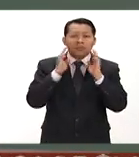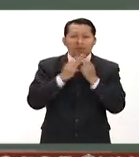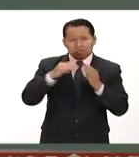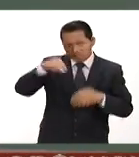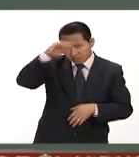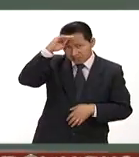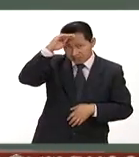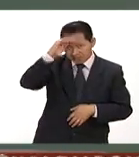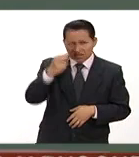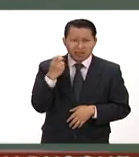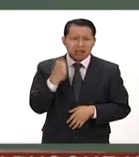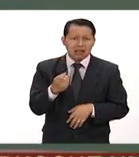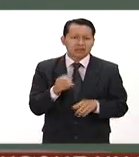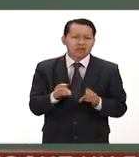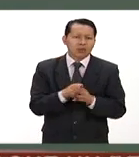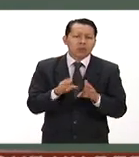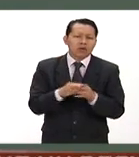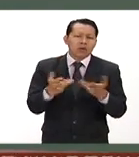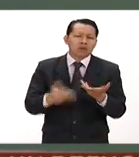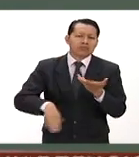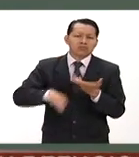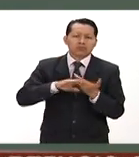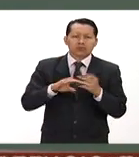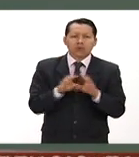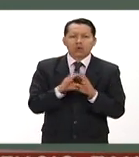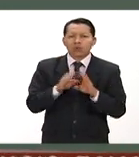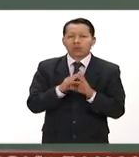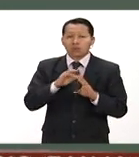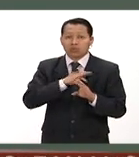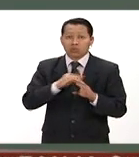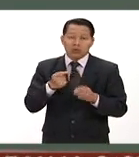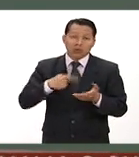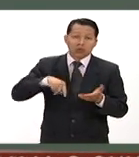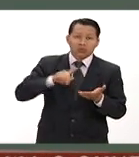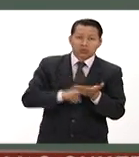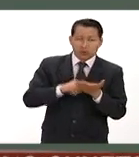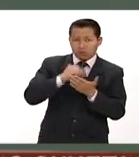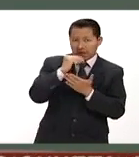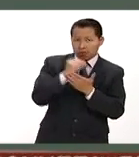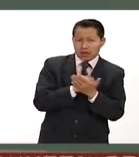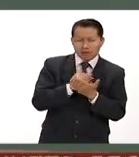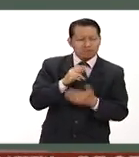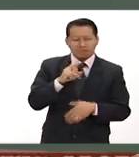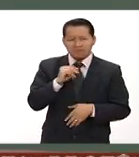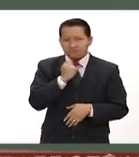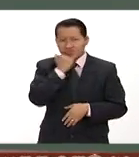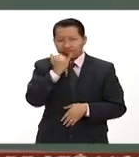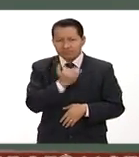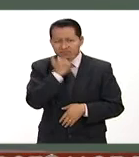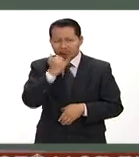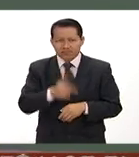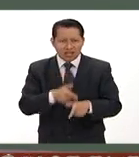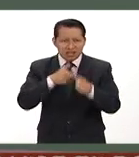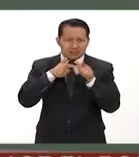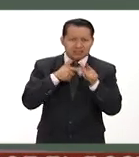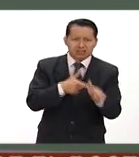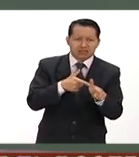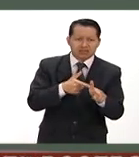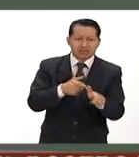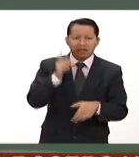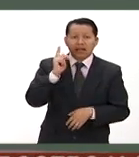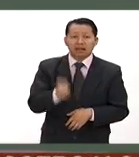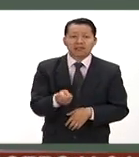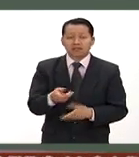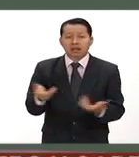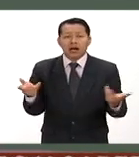acciones despreciables cesará nuestro espíritu, están equivocados. Lo único que lograron